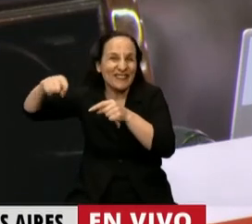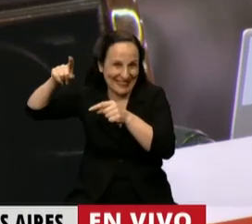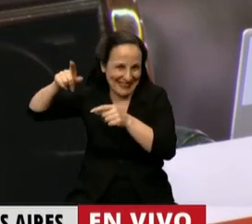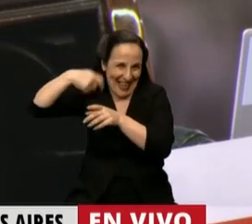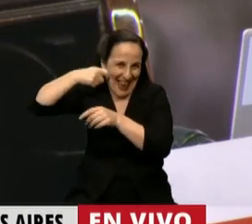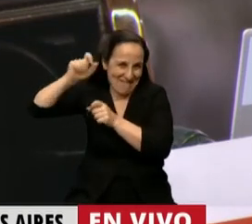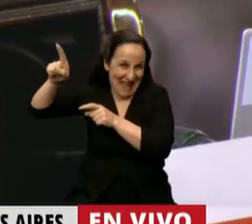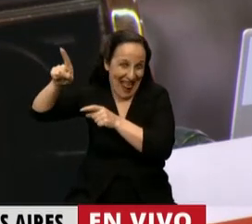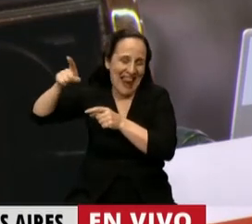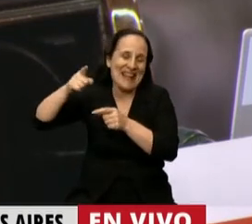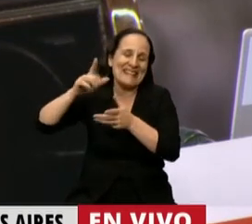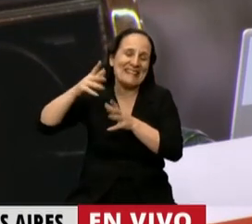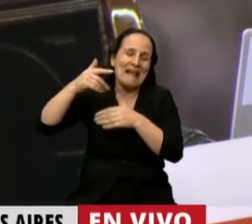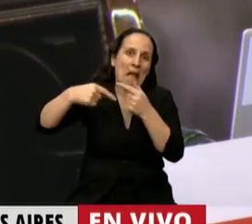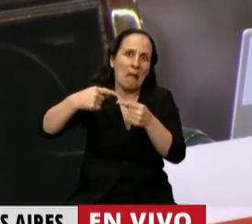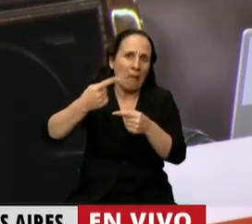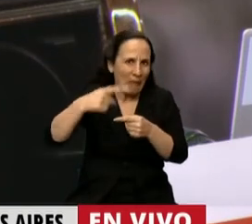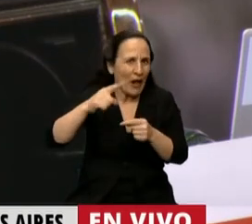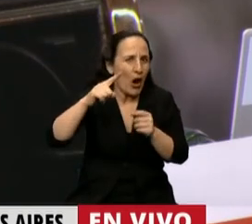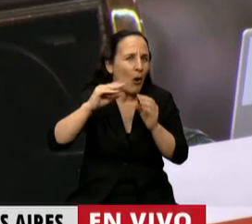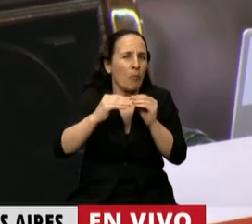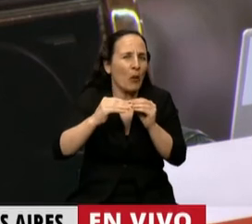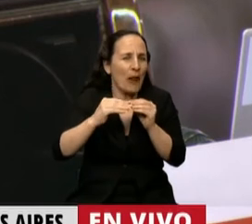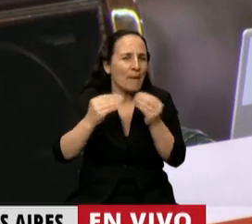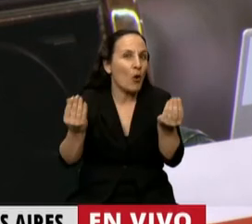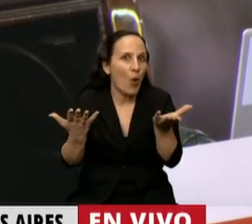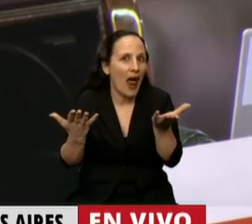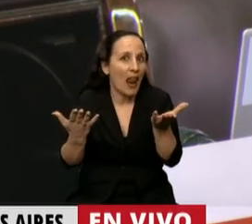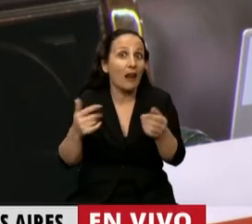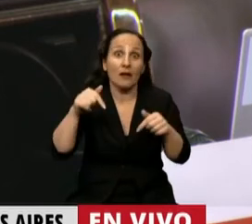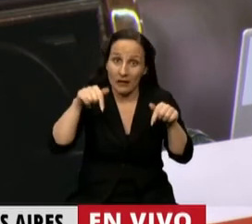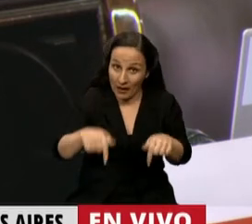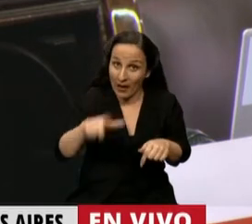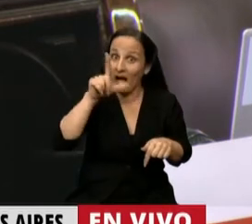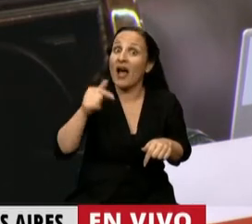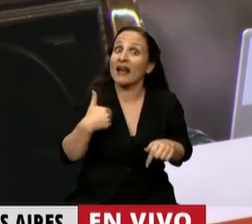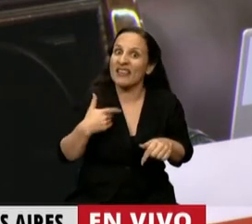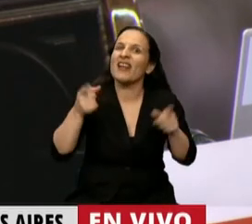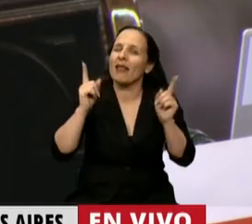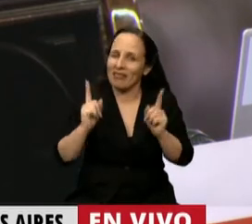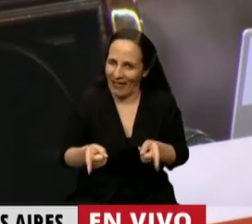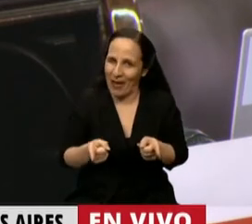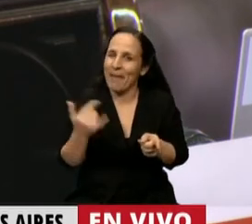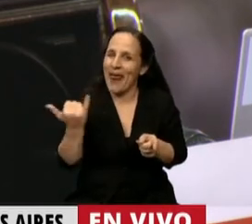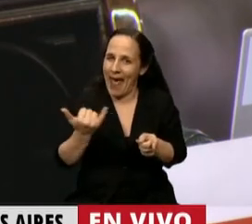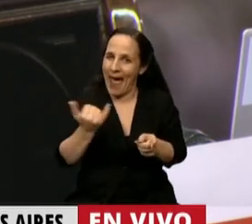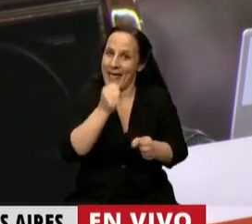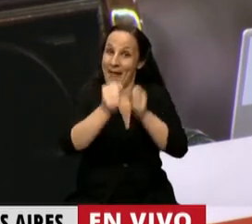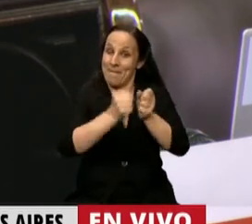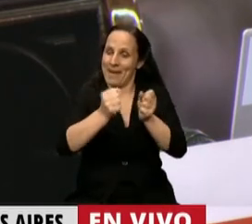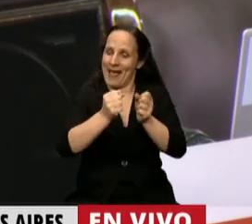tienen otro problema, que es que en este país también hay muchos unicornios que son